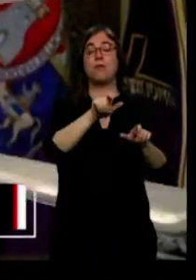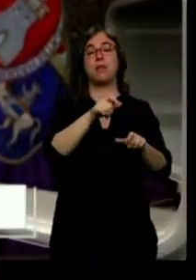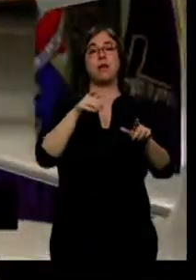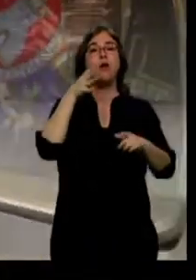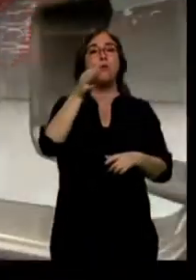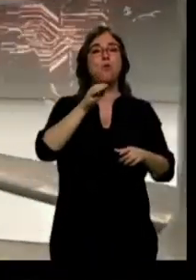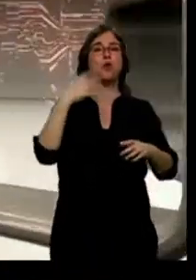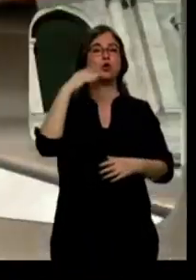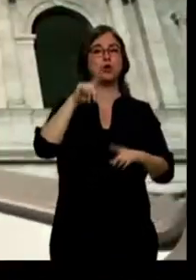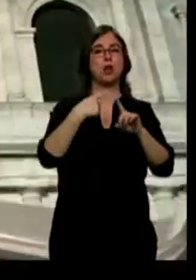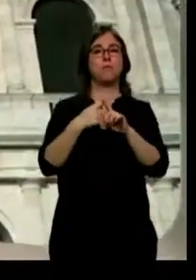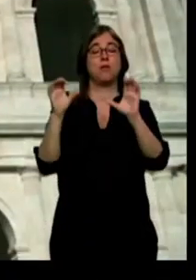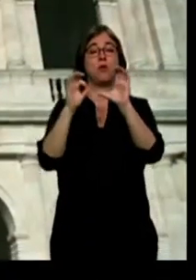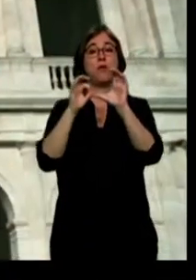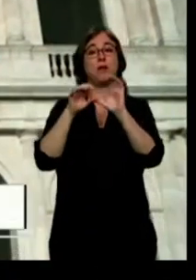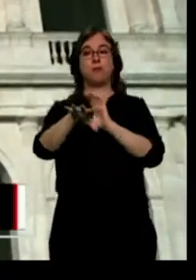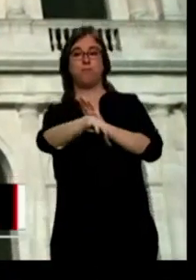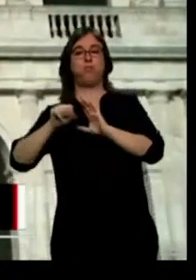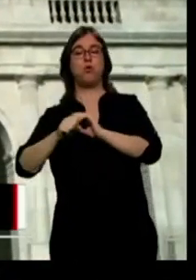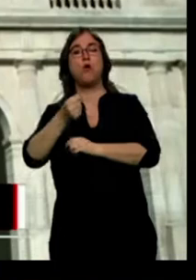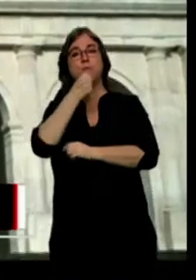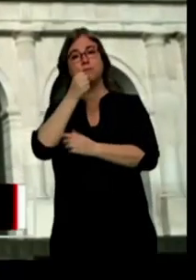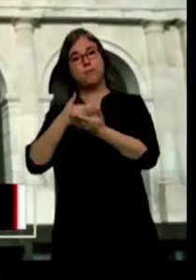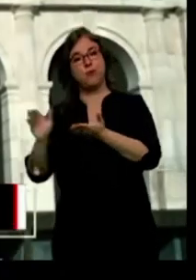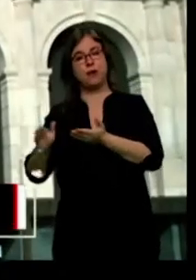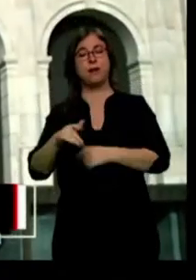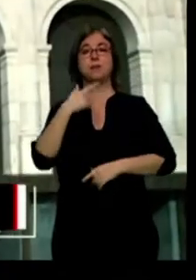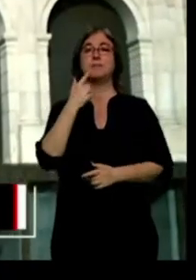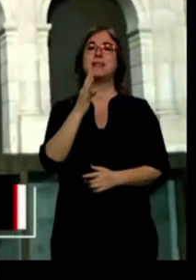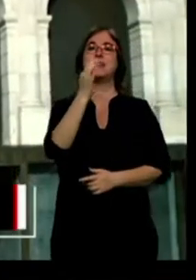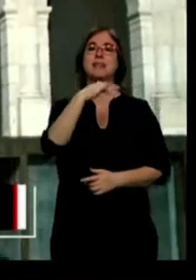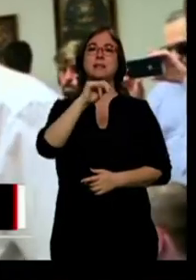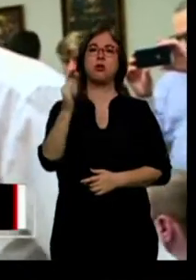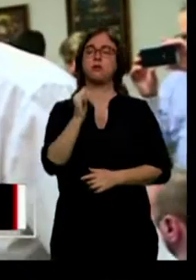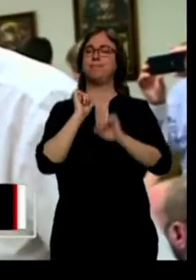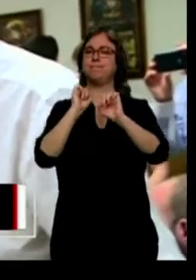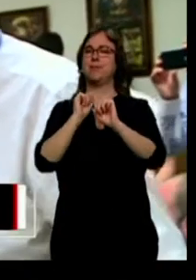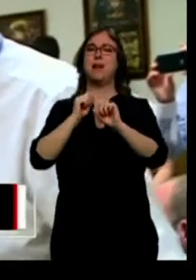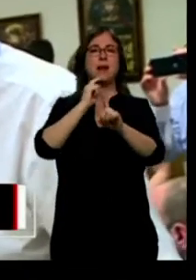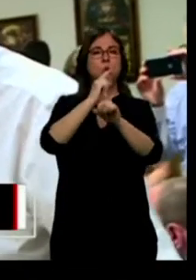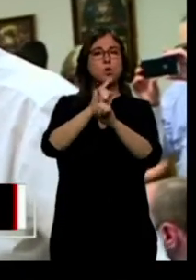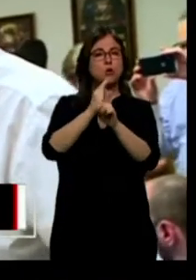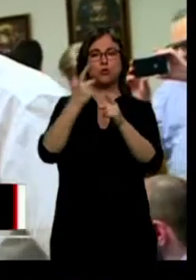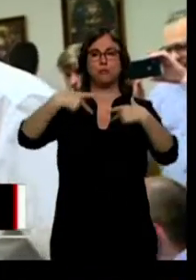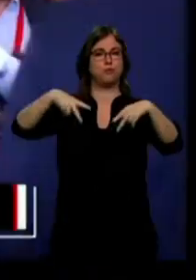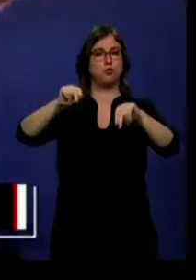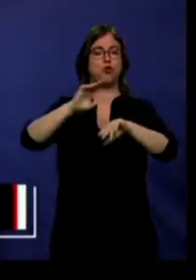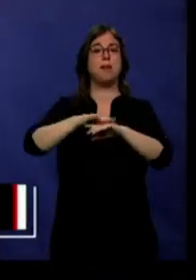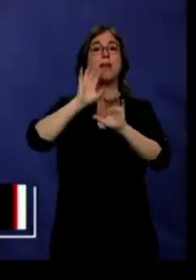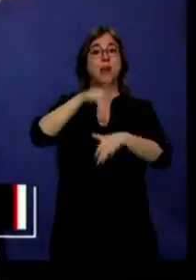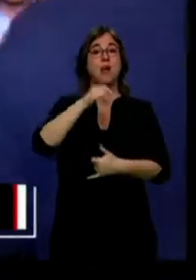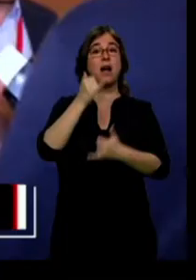socialista Luis Rey. El TSJ rechaza los recursos electorales presentados. En León, Vox queda, por tanto, fuera del